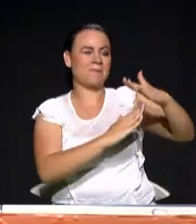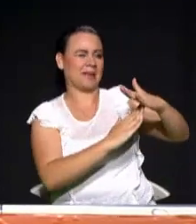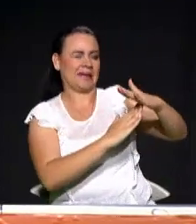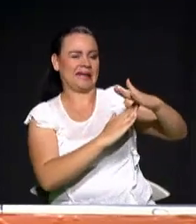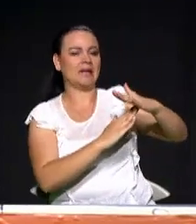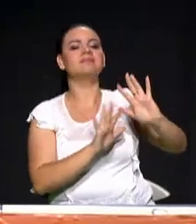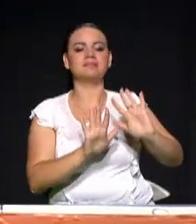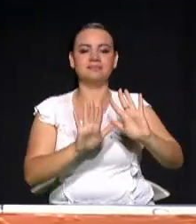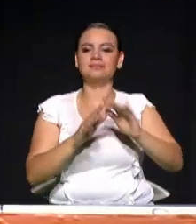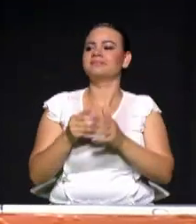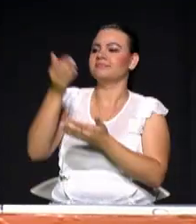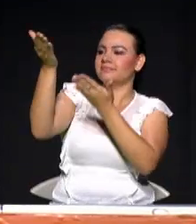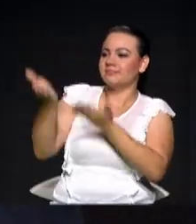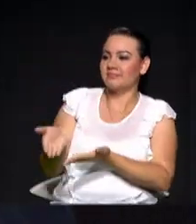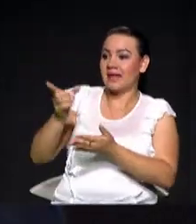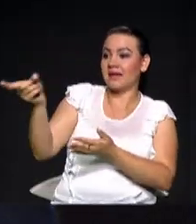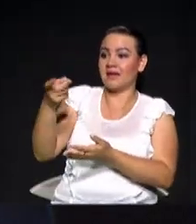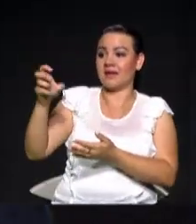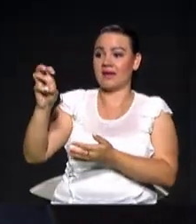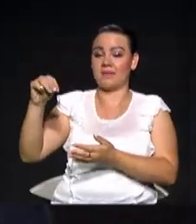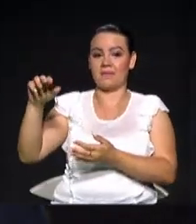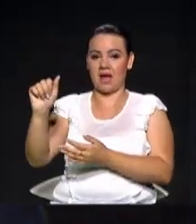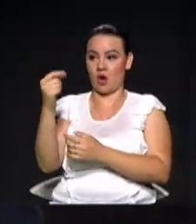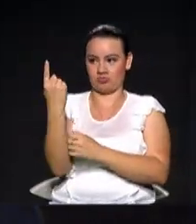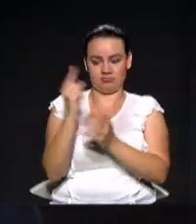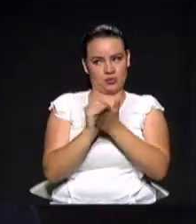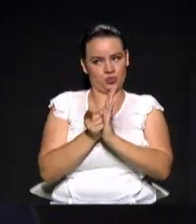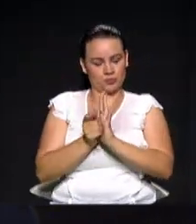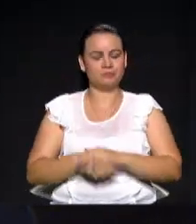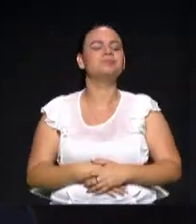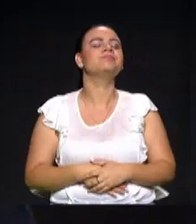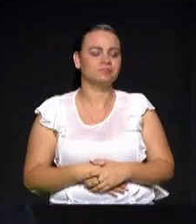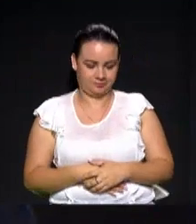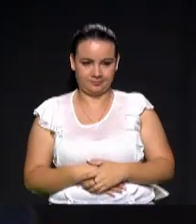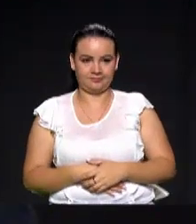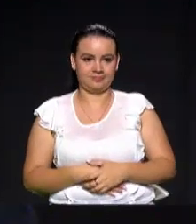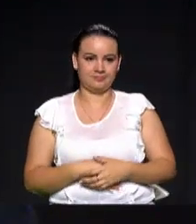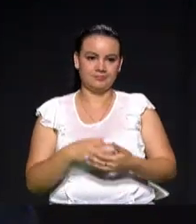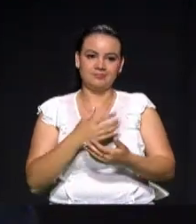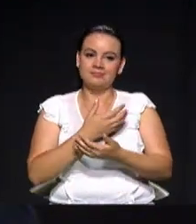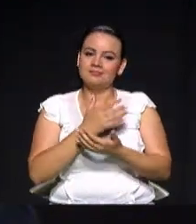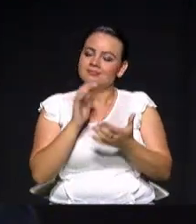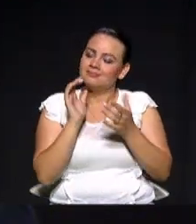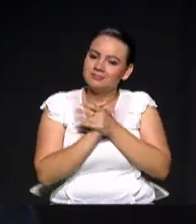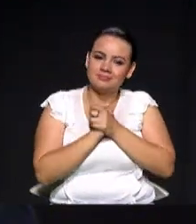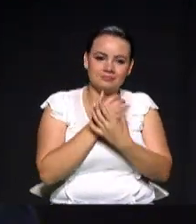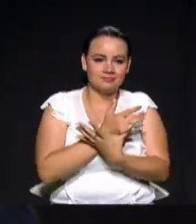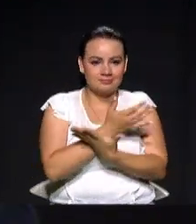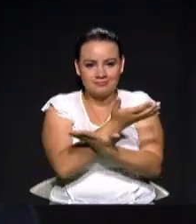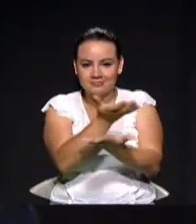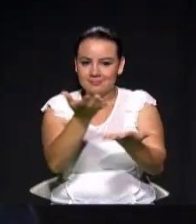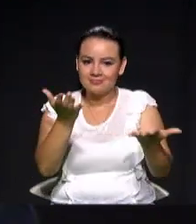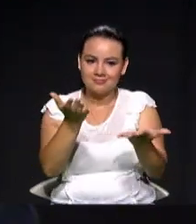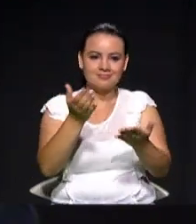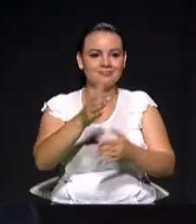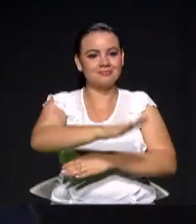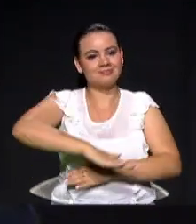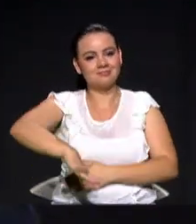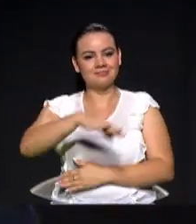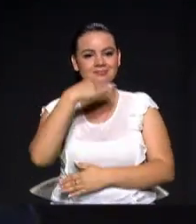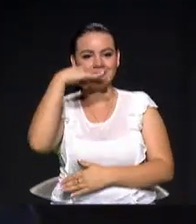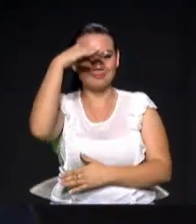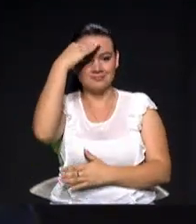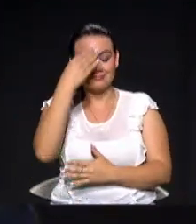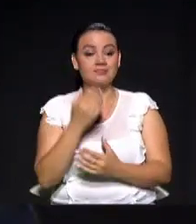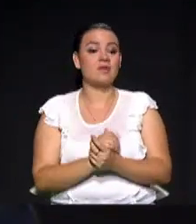María Mejía, un minuto para su despedida. Muy bien. Un saludo muy especial a toda la ciudad de Medellín, a